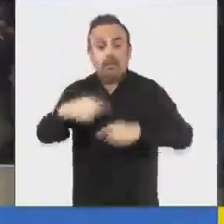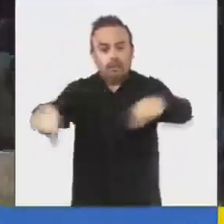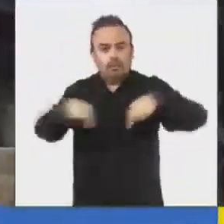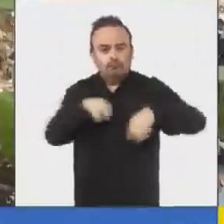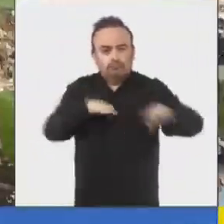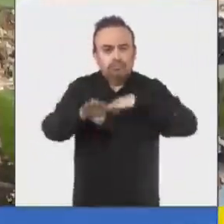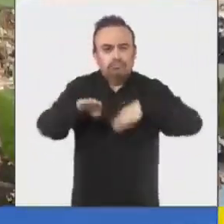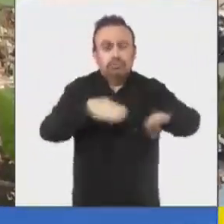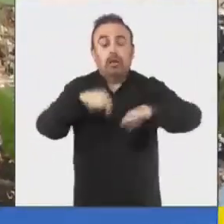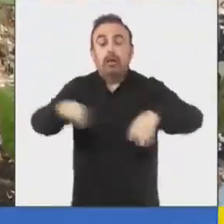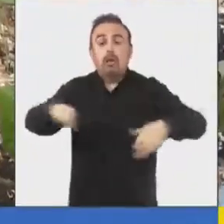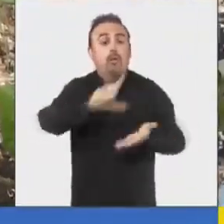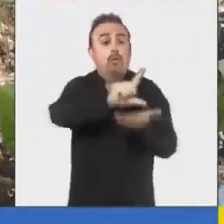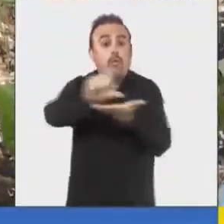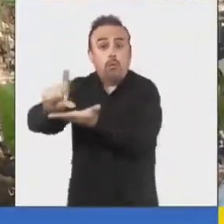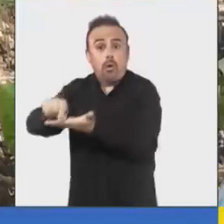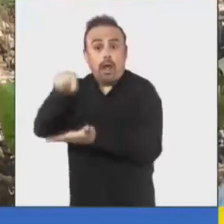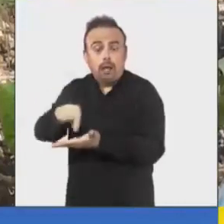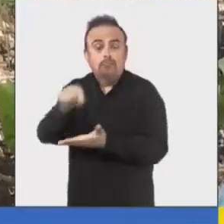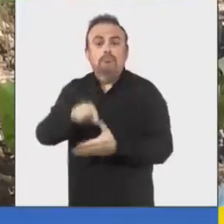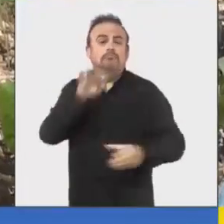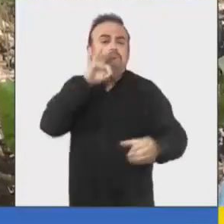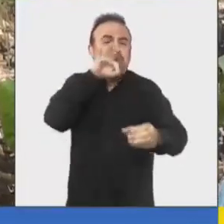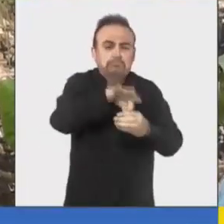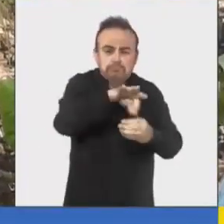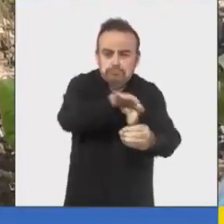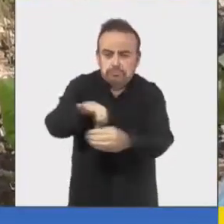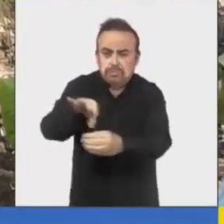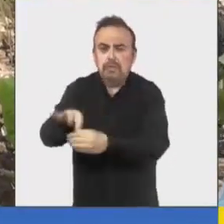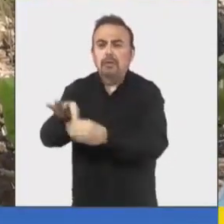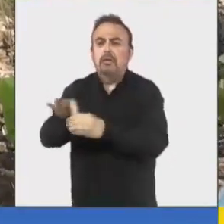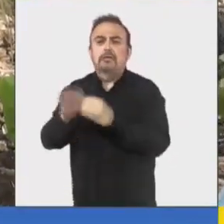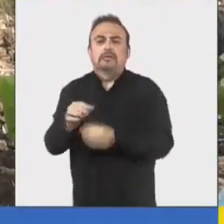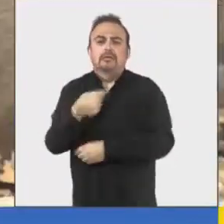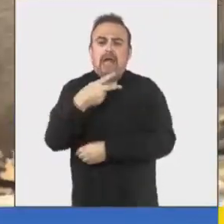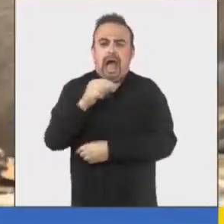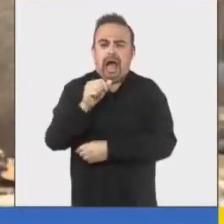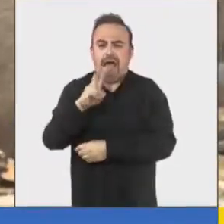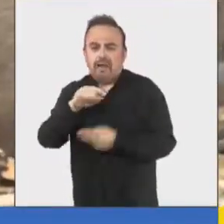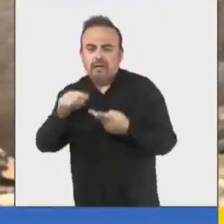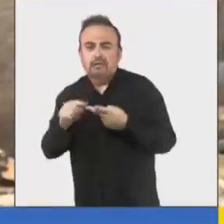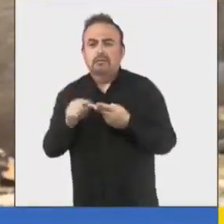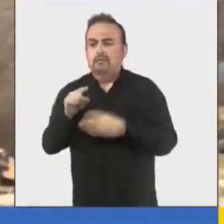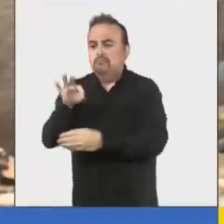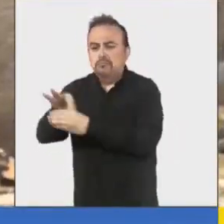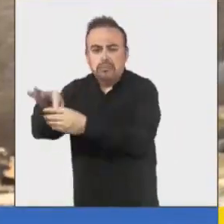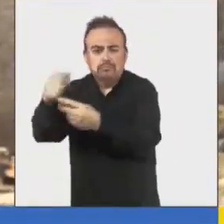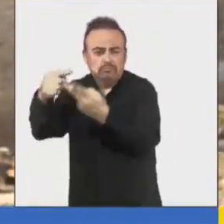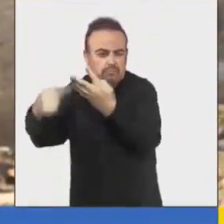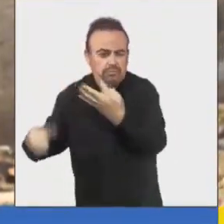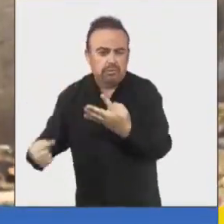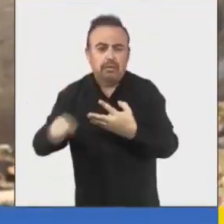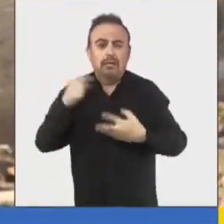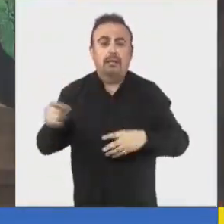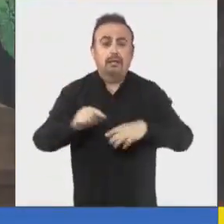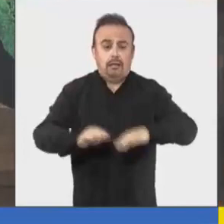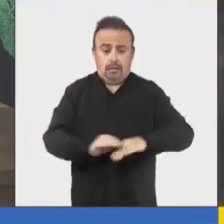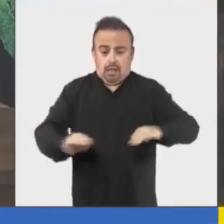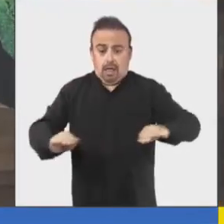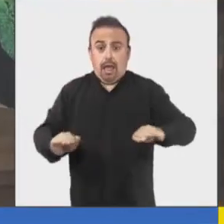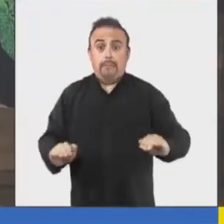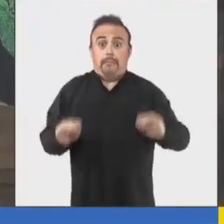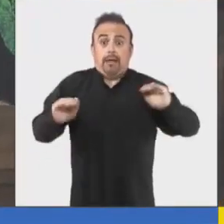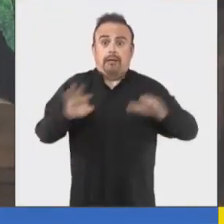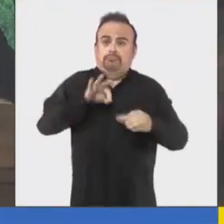habilitadas distintas zonas destinadas a semillero, chacra de habas, micro-túnel de hortanizas, camas altas de